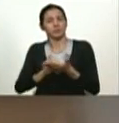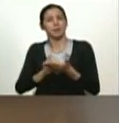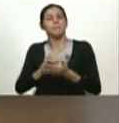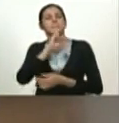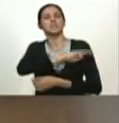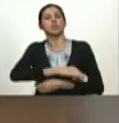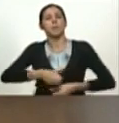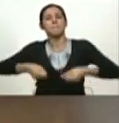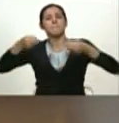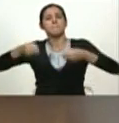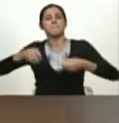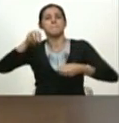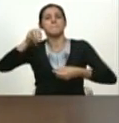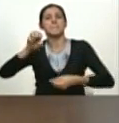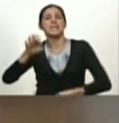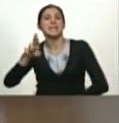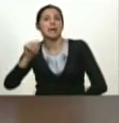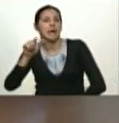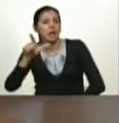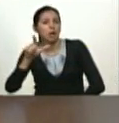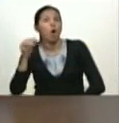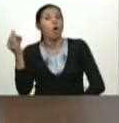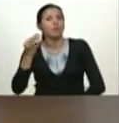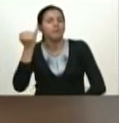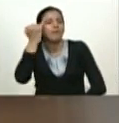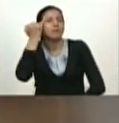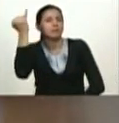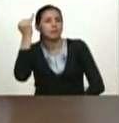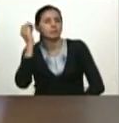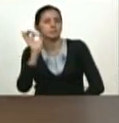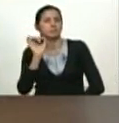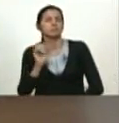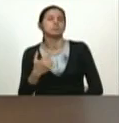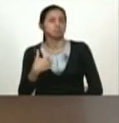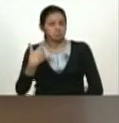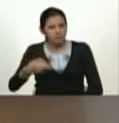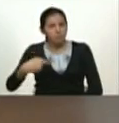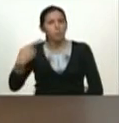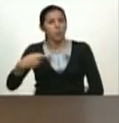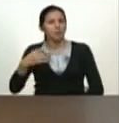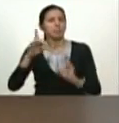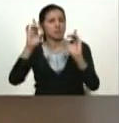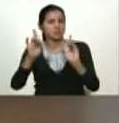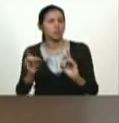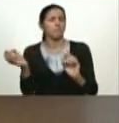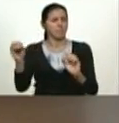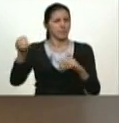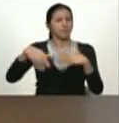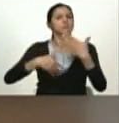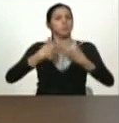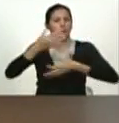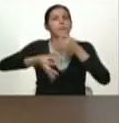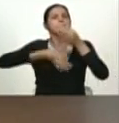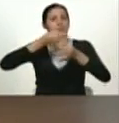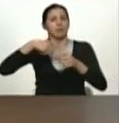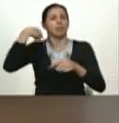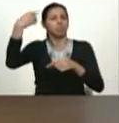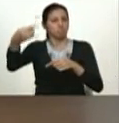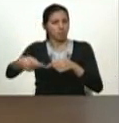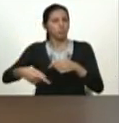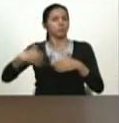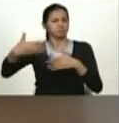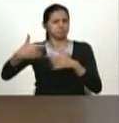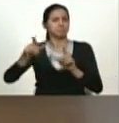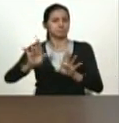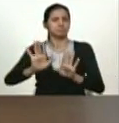el espíritu original ya hay un conjunto de decisiones que se irán adoptando y anunciando explicando con mucha